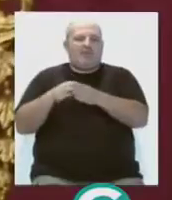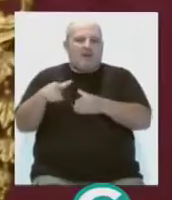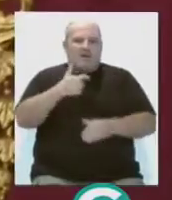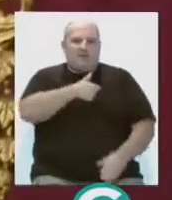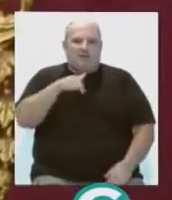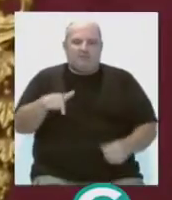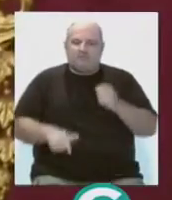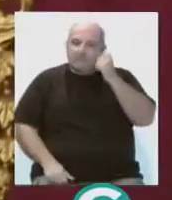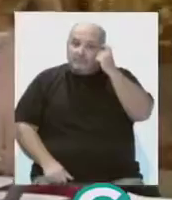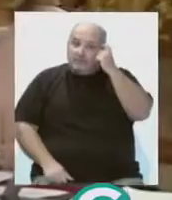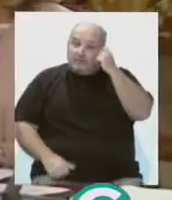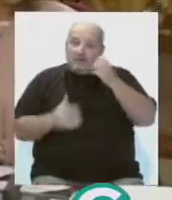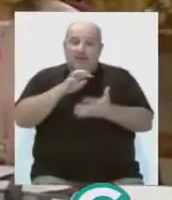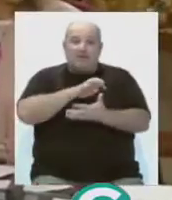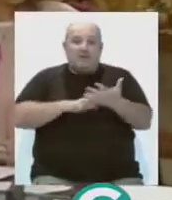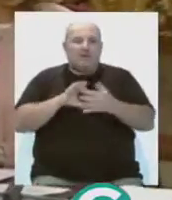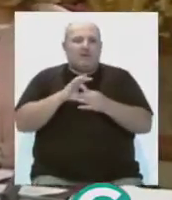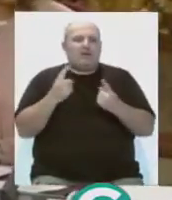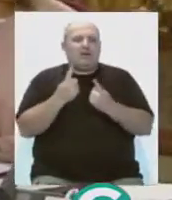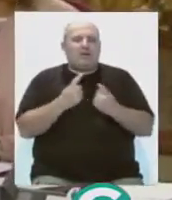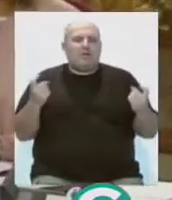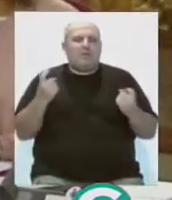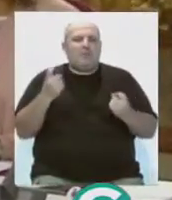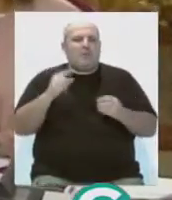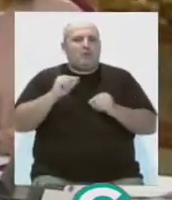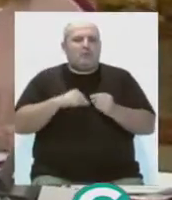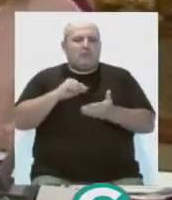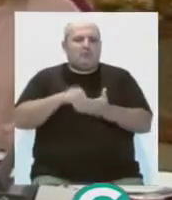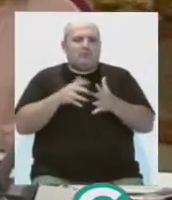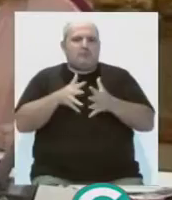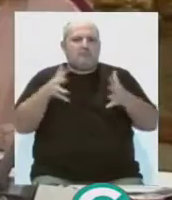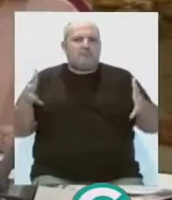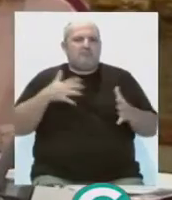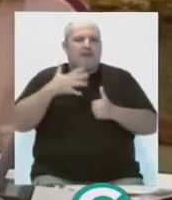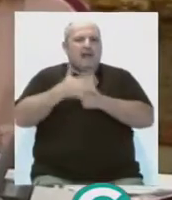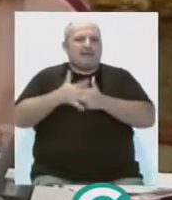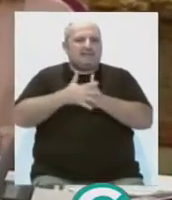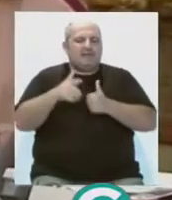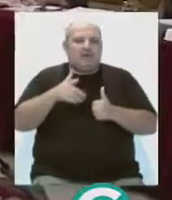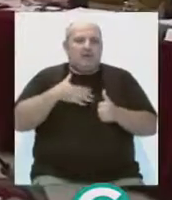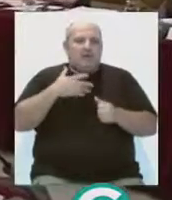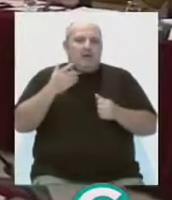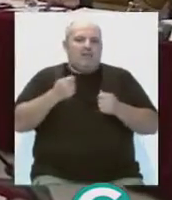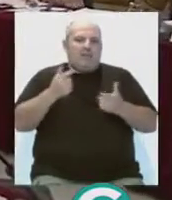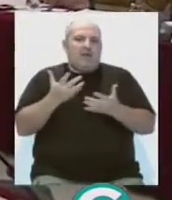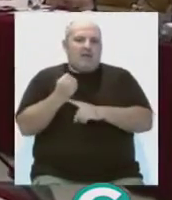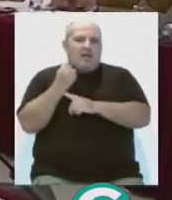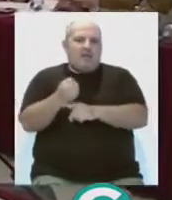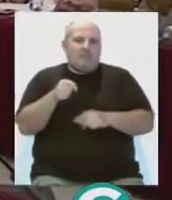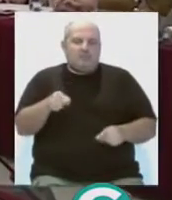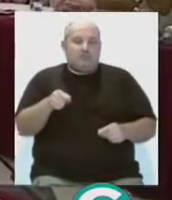gaditano. El manifiesto expone la necesidad de ampliar el contrato de los gaseros para mantener la repercusión sobre la industria auxiliar.